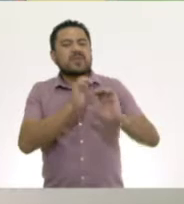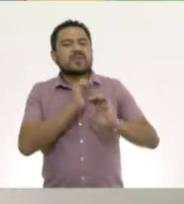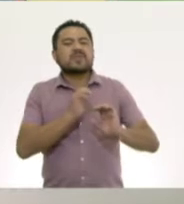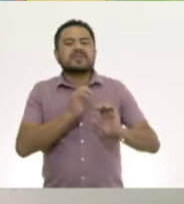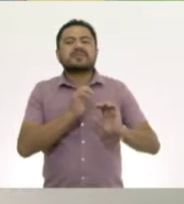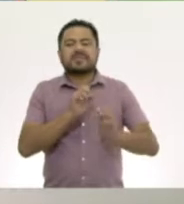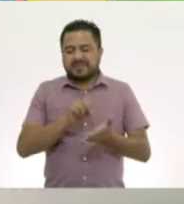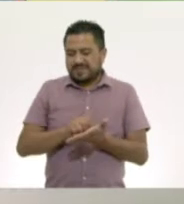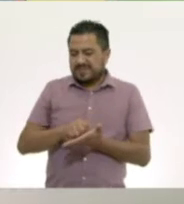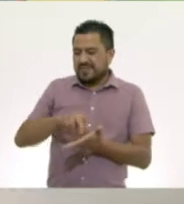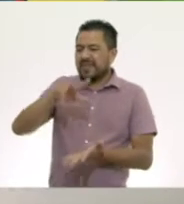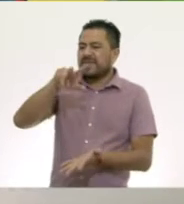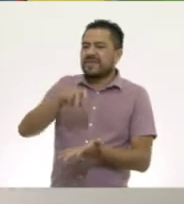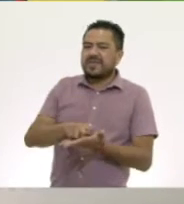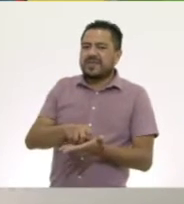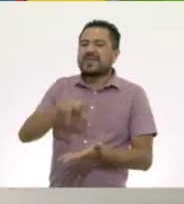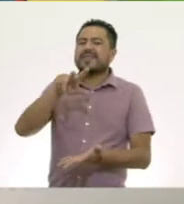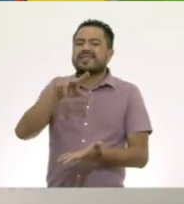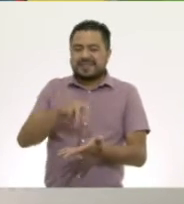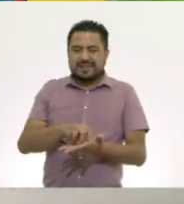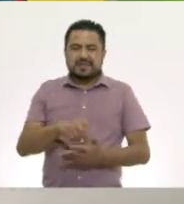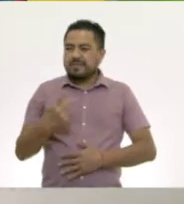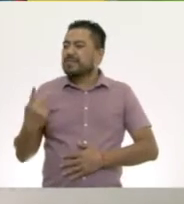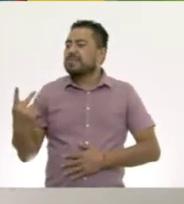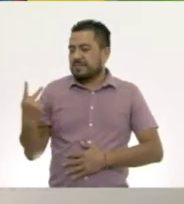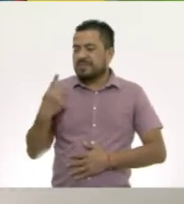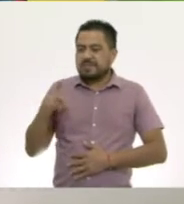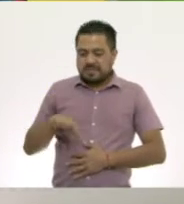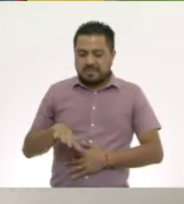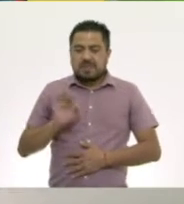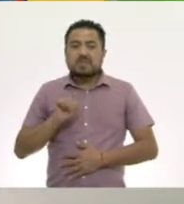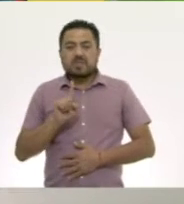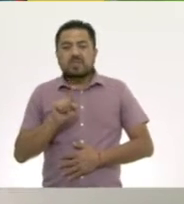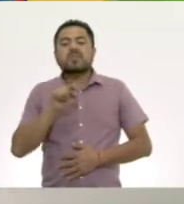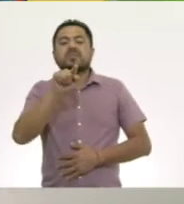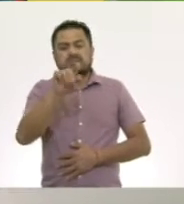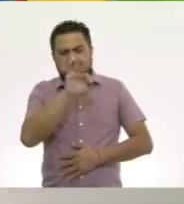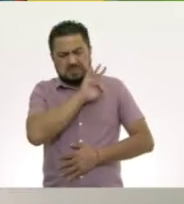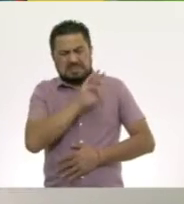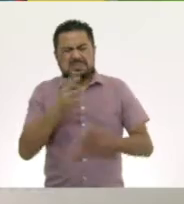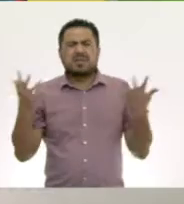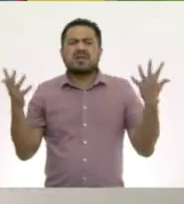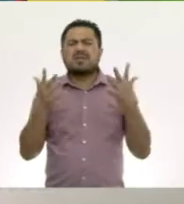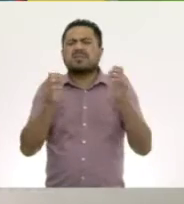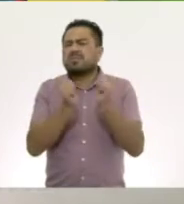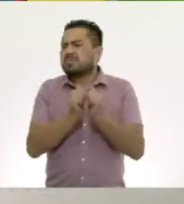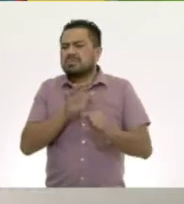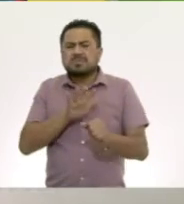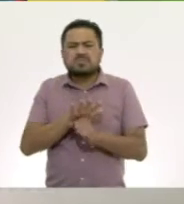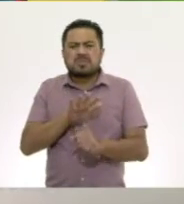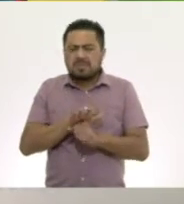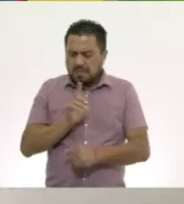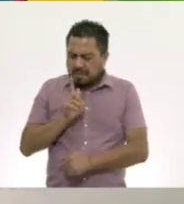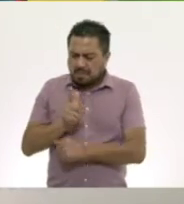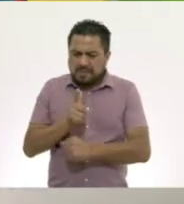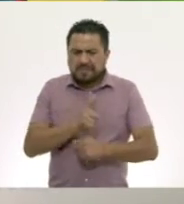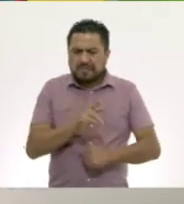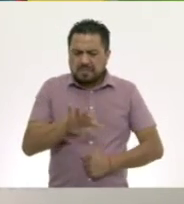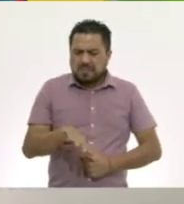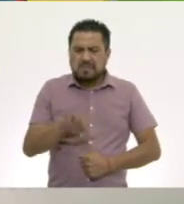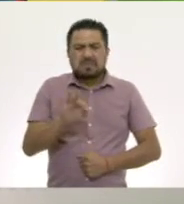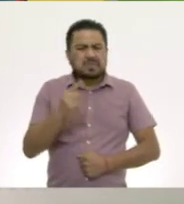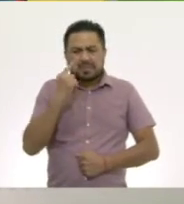cantaba la rana? Carla y yo elegiremos uno. Y tú en casa puedes hacerlo con el objeto que hayas identificado.